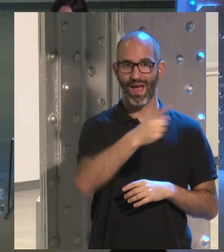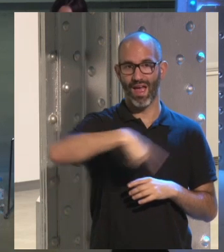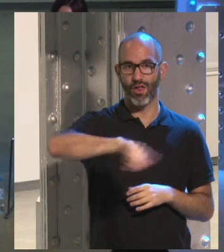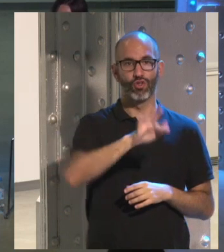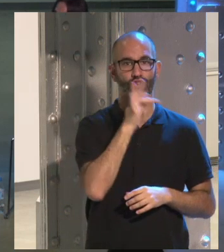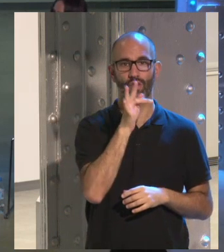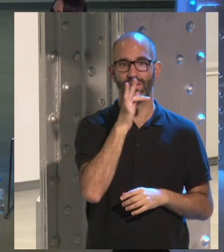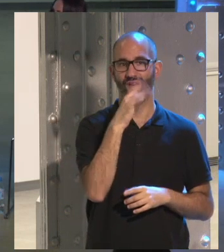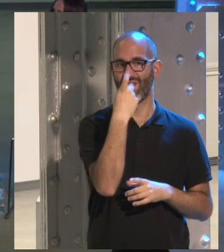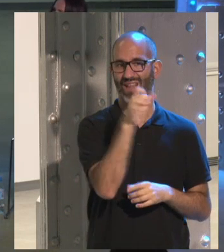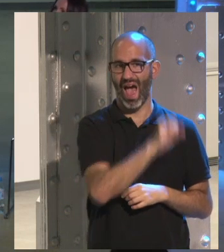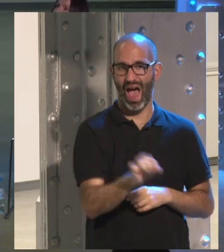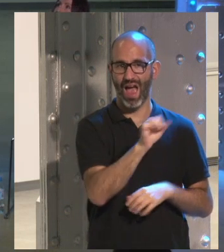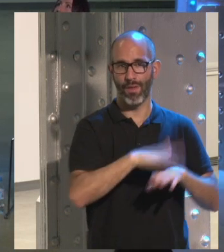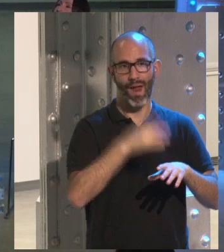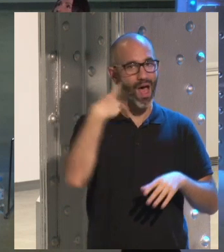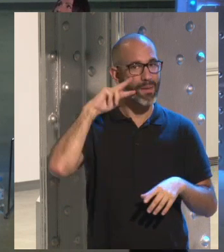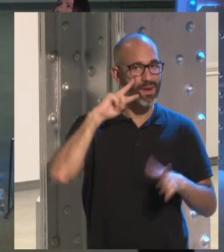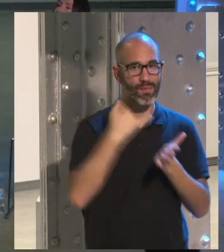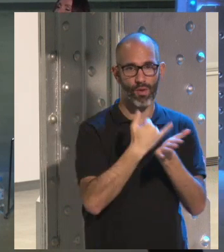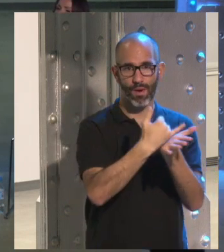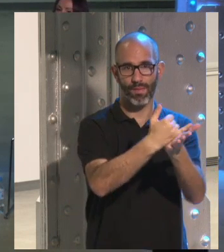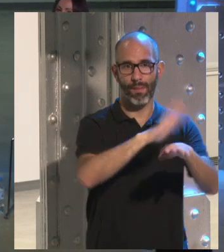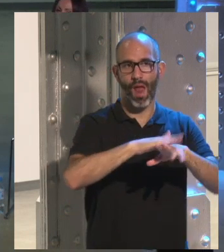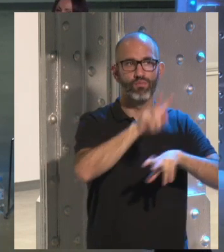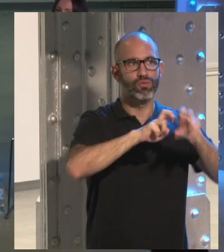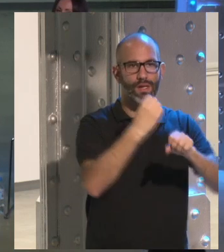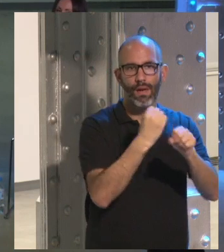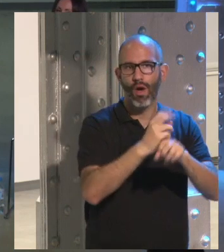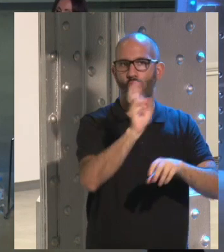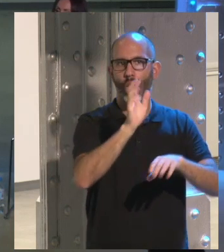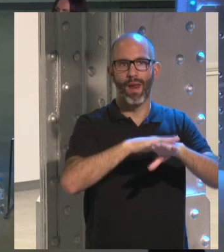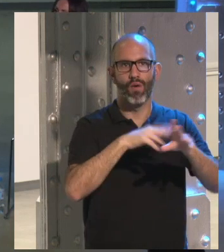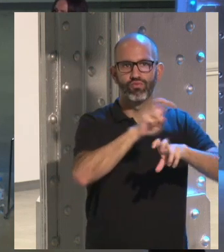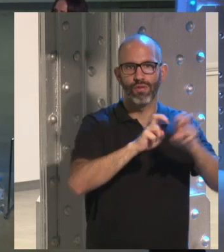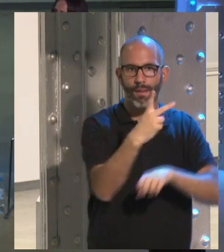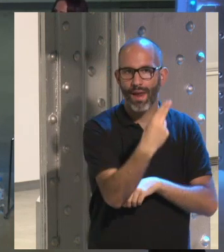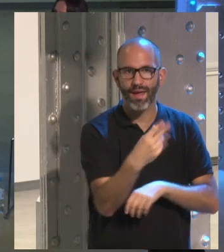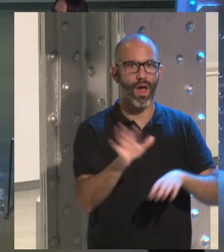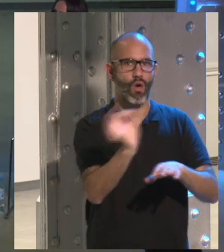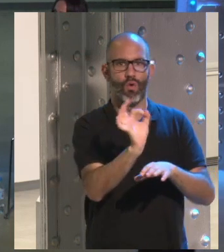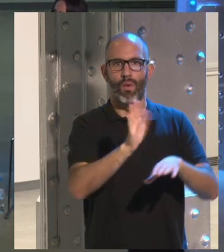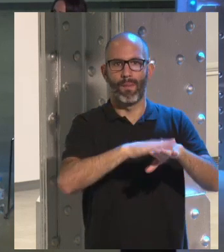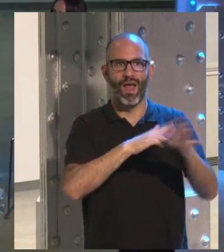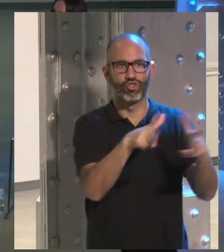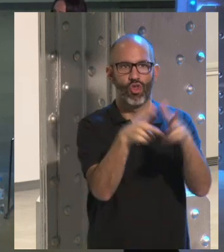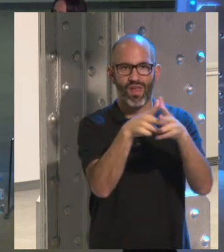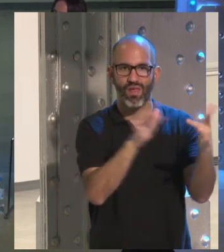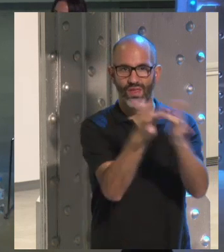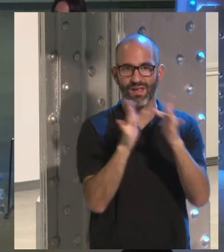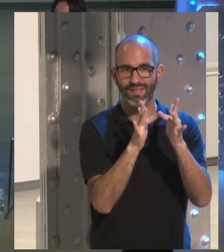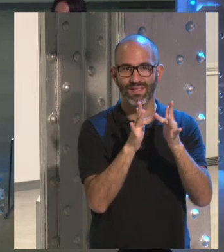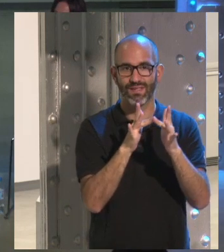recorrido por delante, muchos años por delante, para buscar trabajo, para buscar pareja, para socializarse.